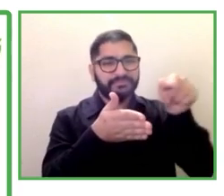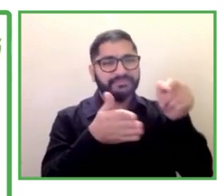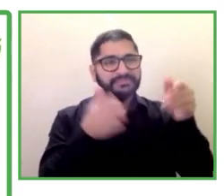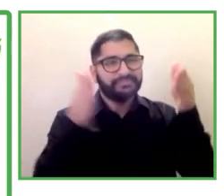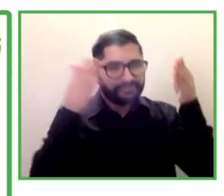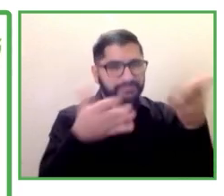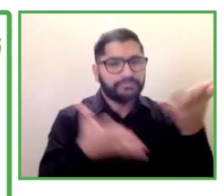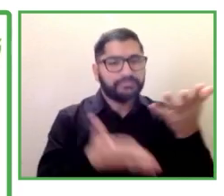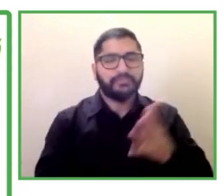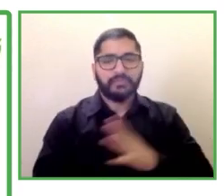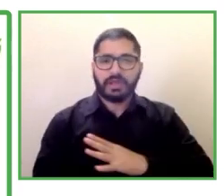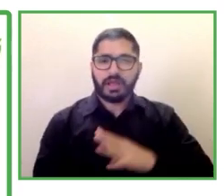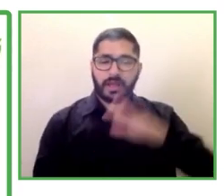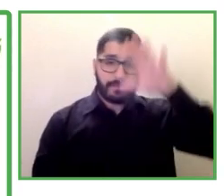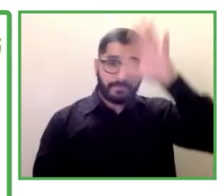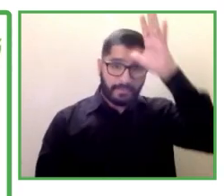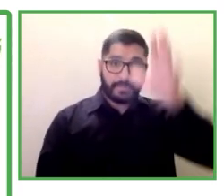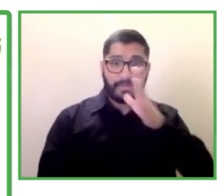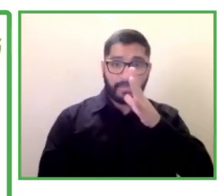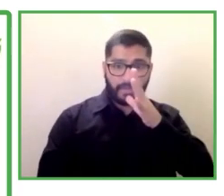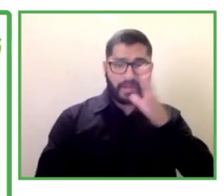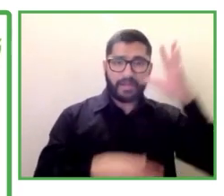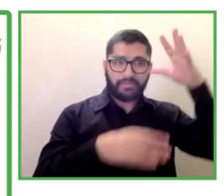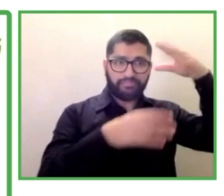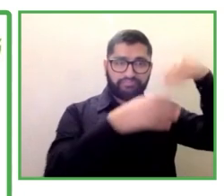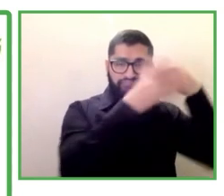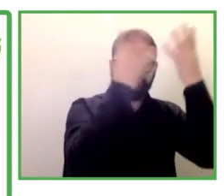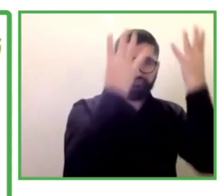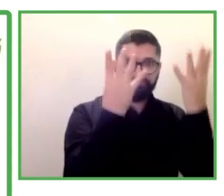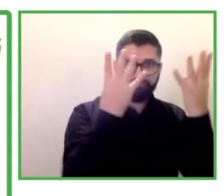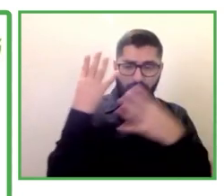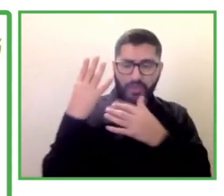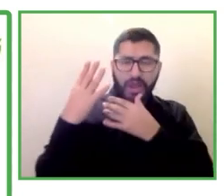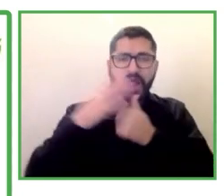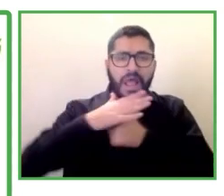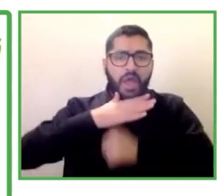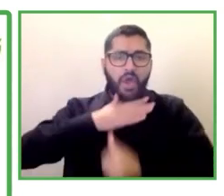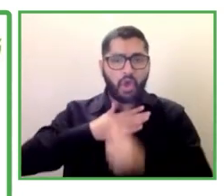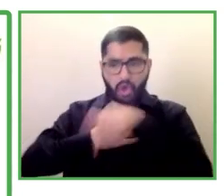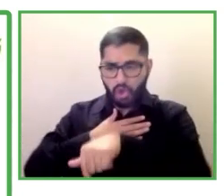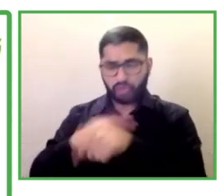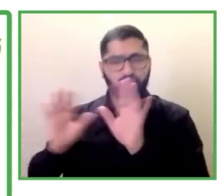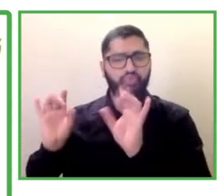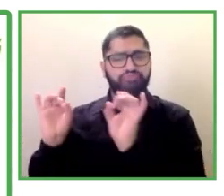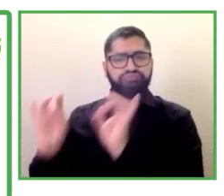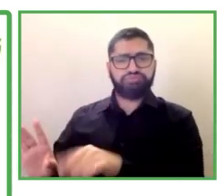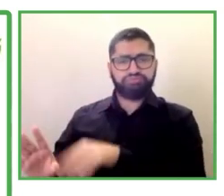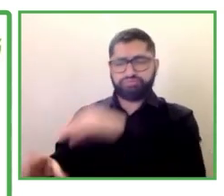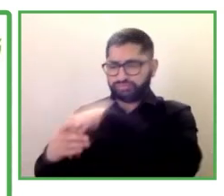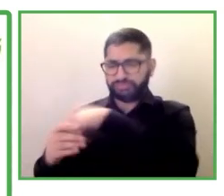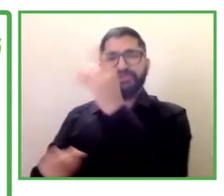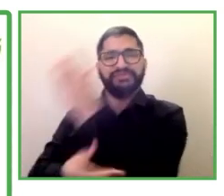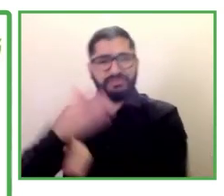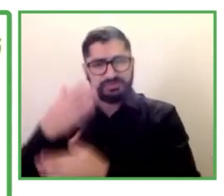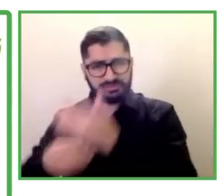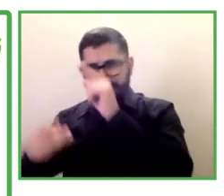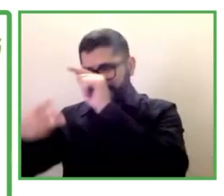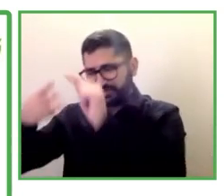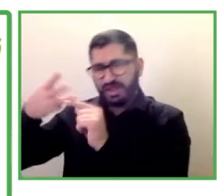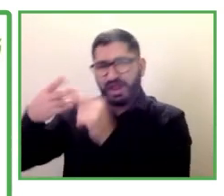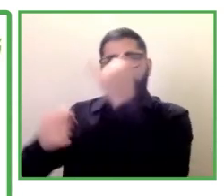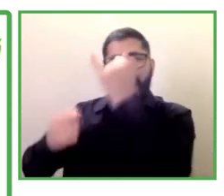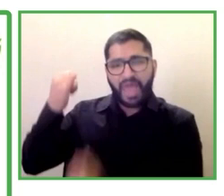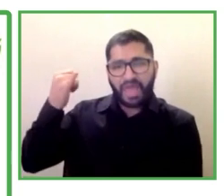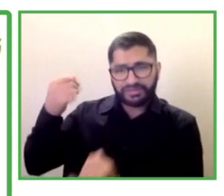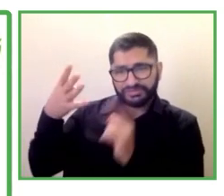discapacidad o posibilidad de tenerla. Este último programa que es al que hemos denominado sencillamente programa de madres ha